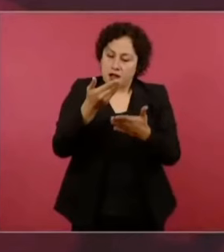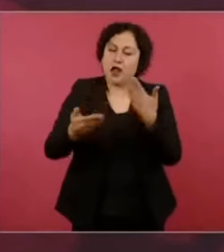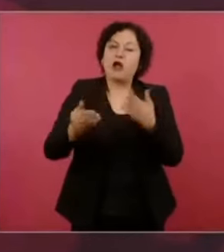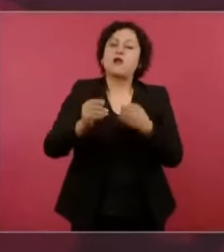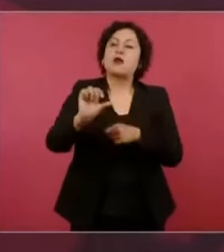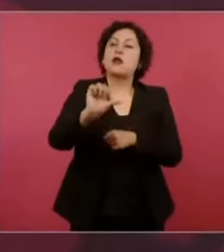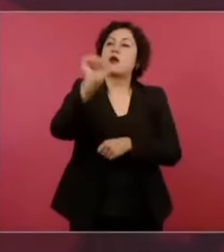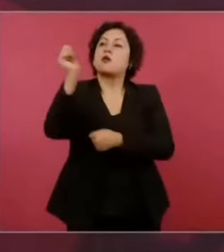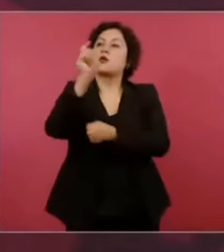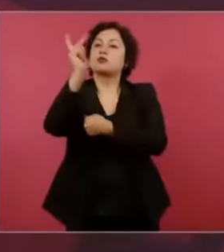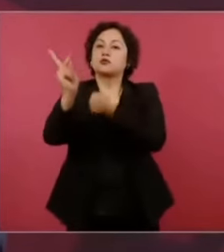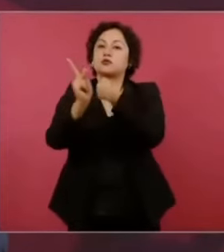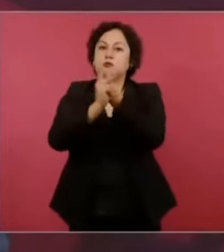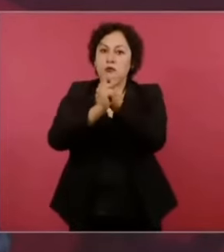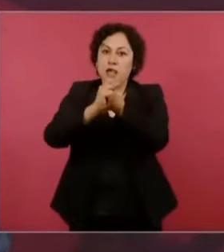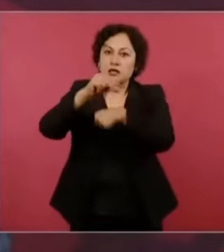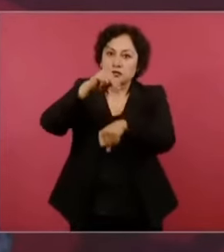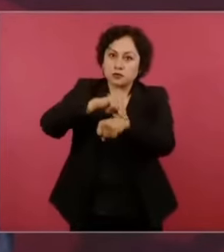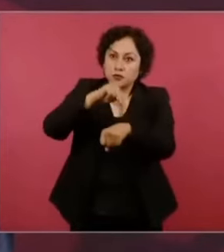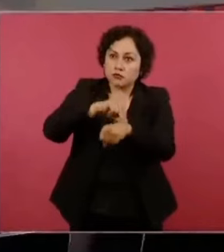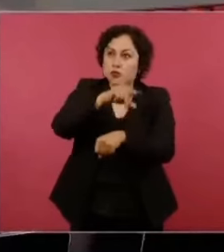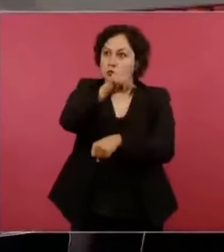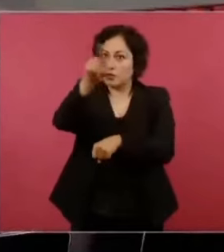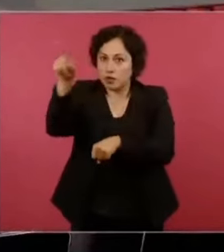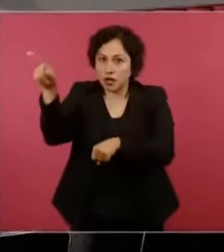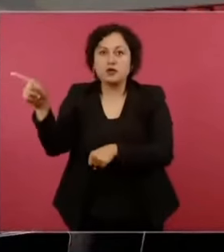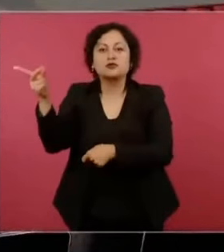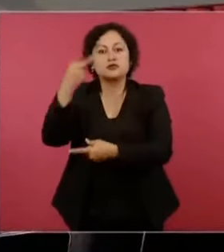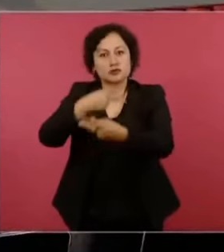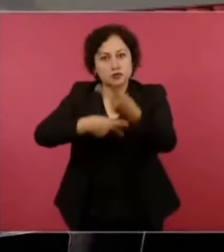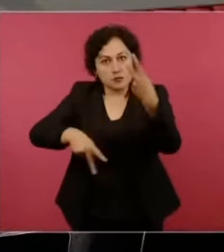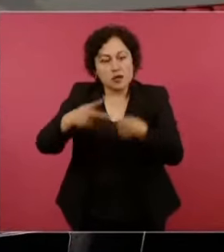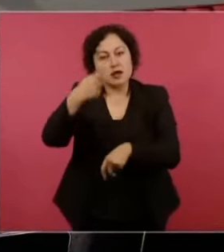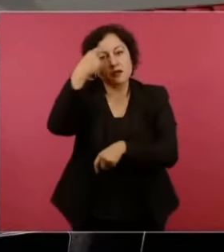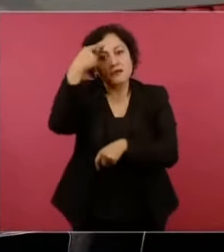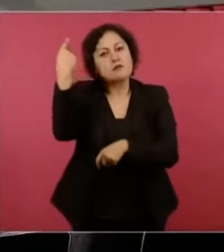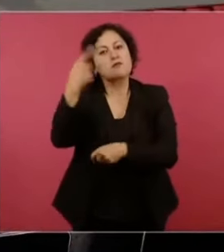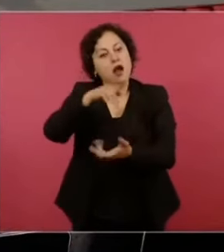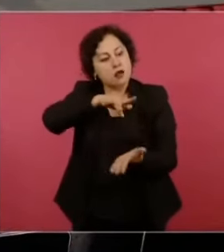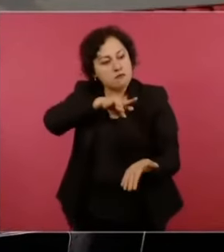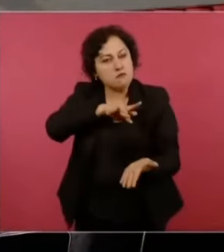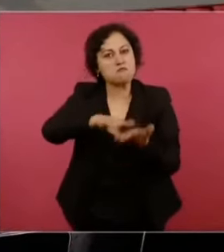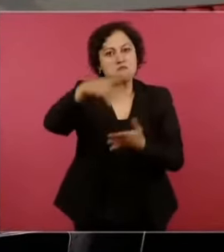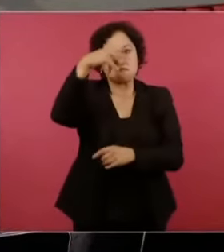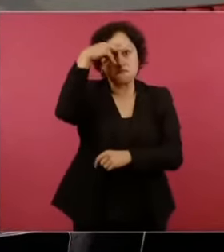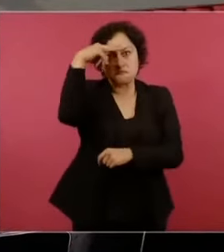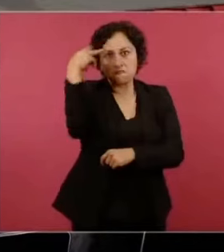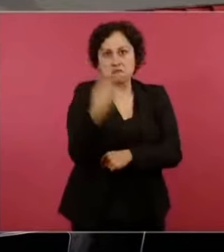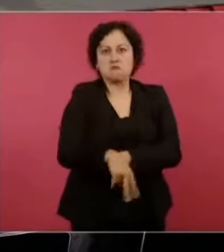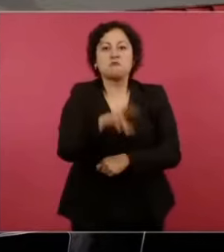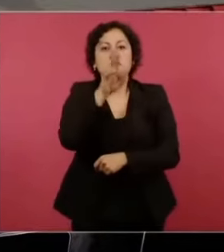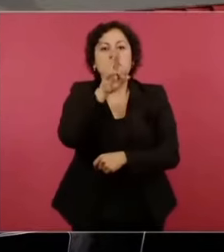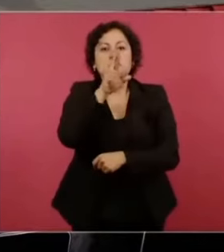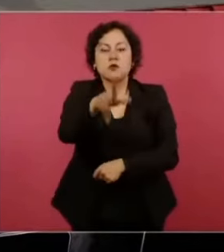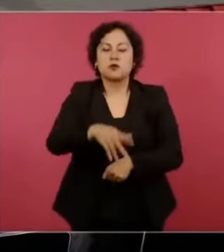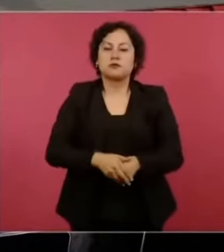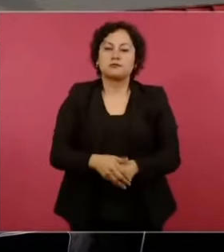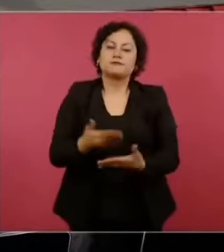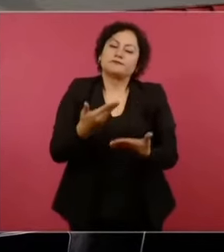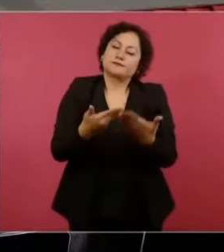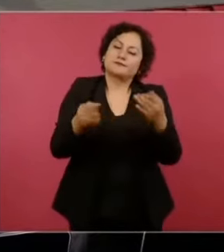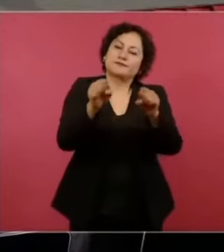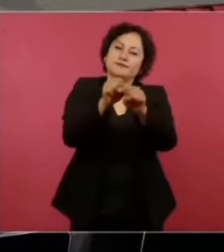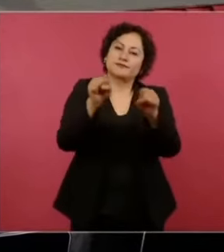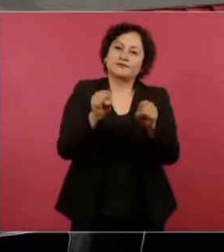social, estén enriqueciendo nuestro sistema de salud. Hoy México es otro en el modelo de salud. Hoy no